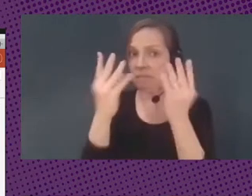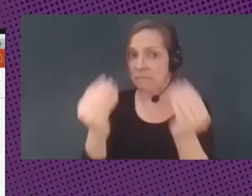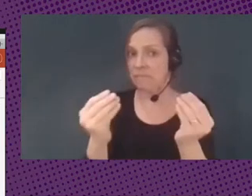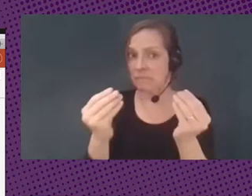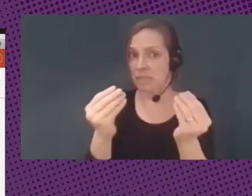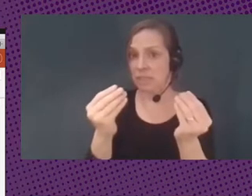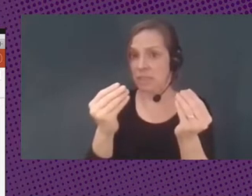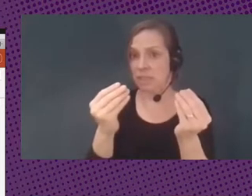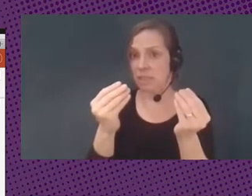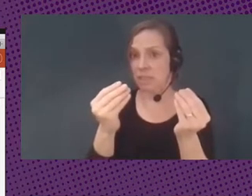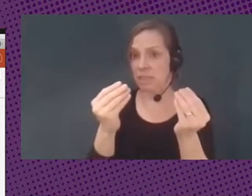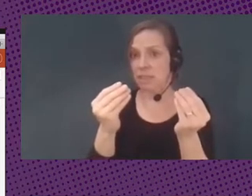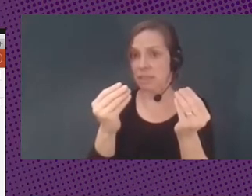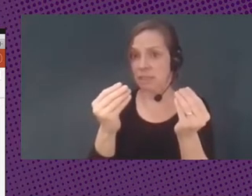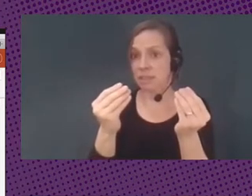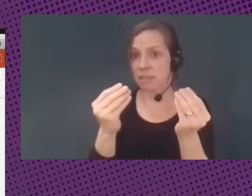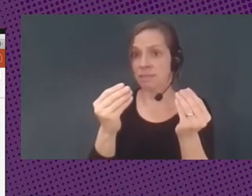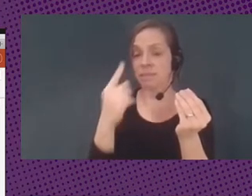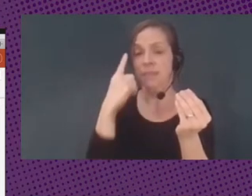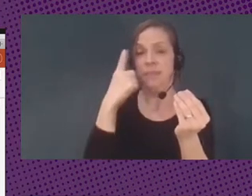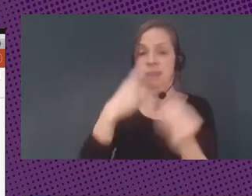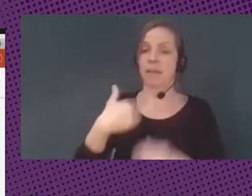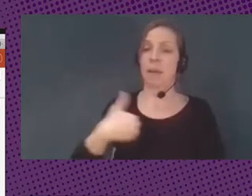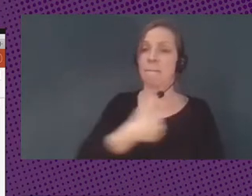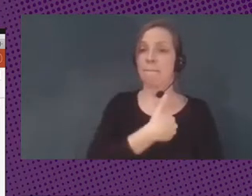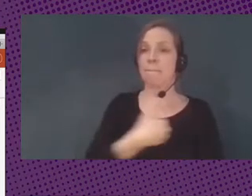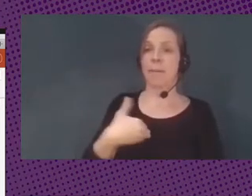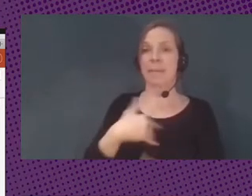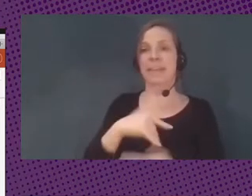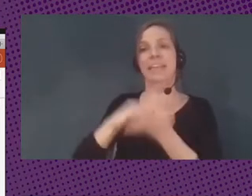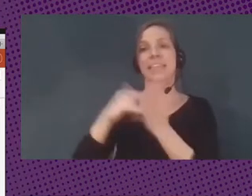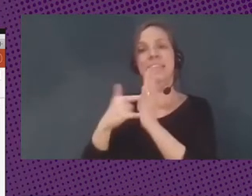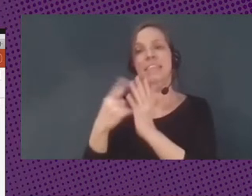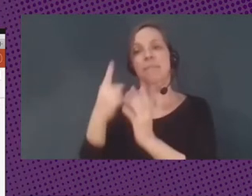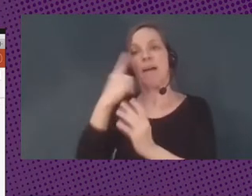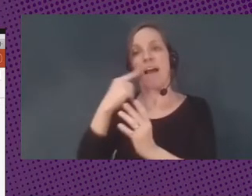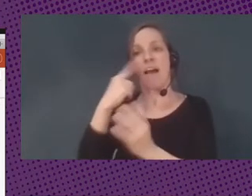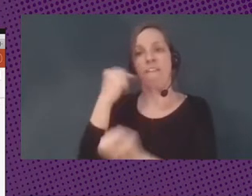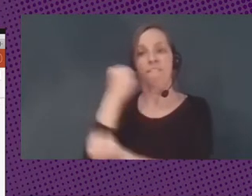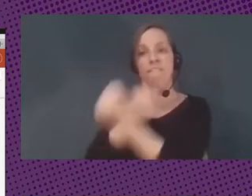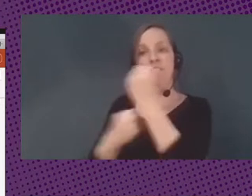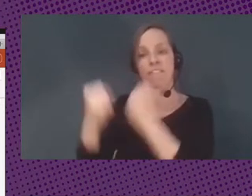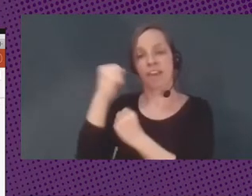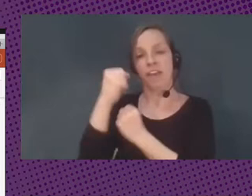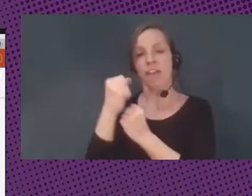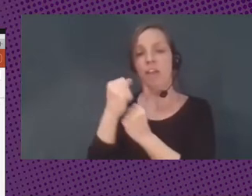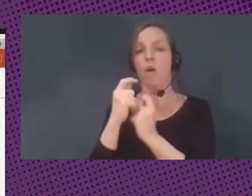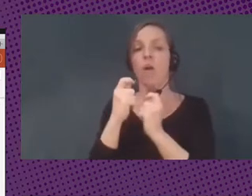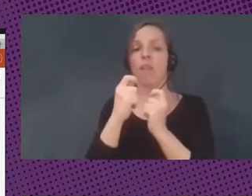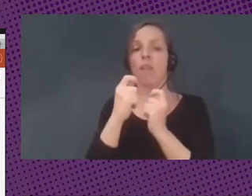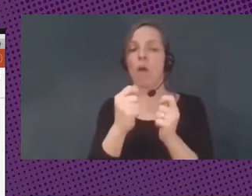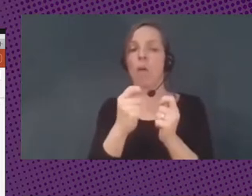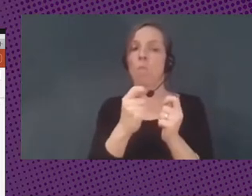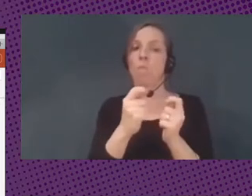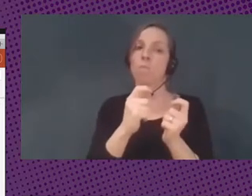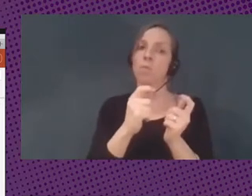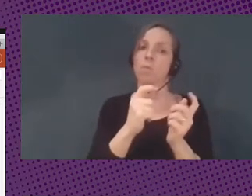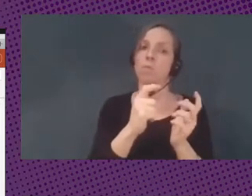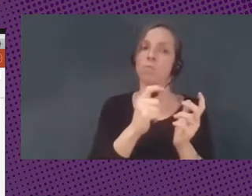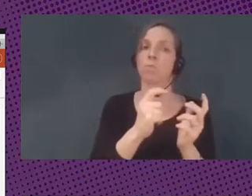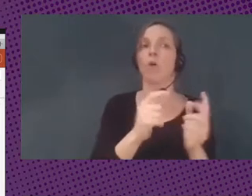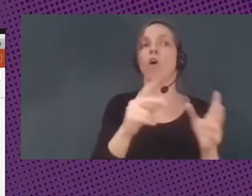el aparato financiero en ir modelando y orientando los comportamientos de la sociedad.